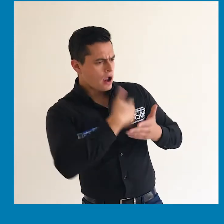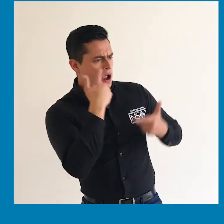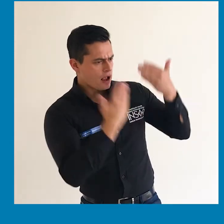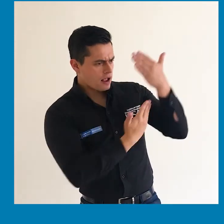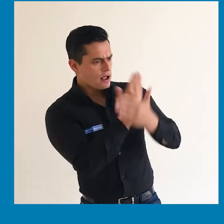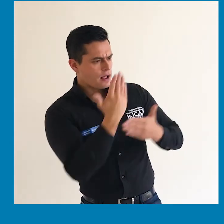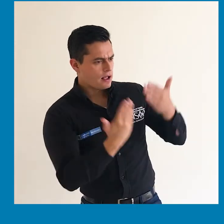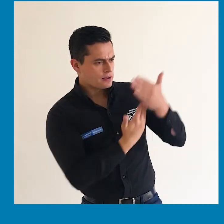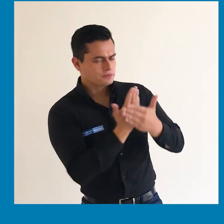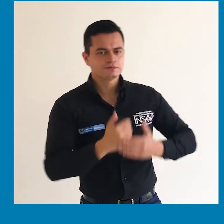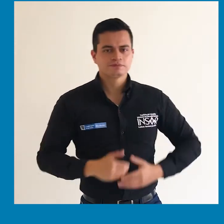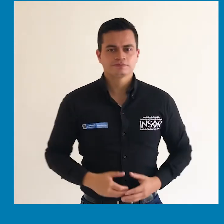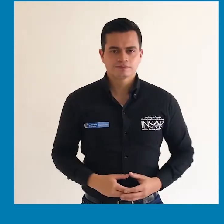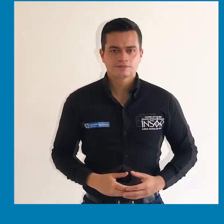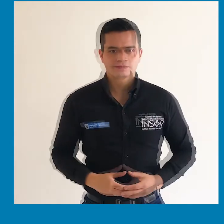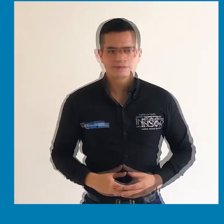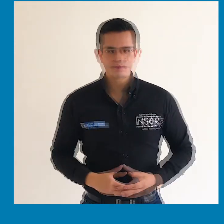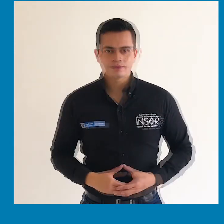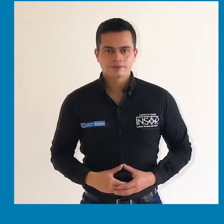según sus competencias.